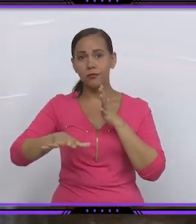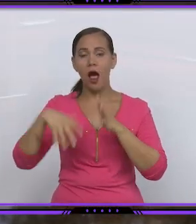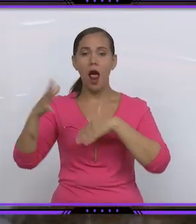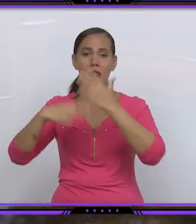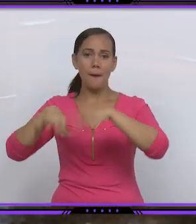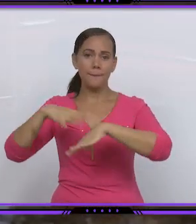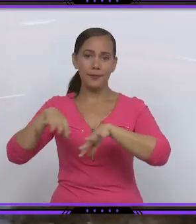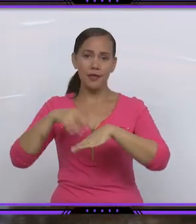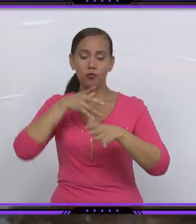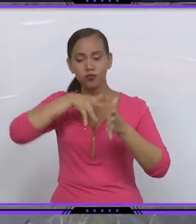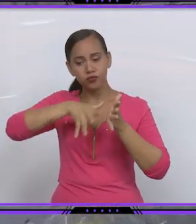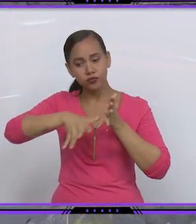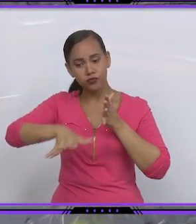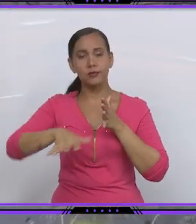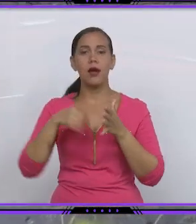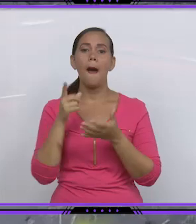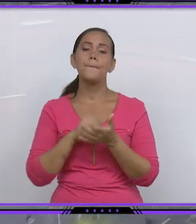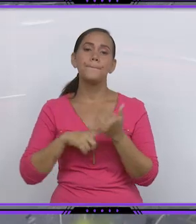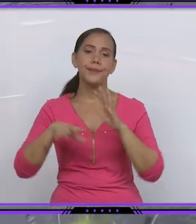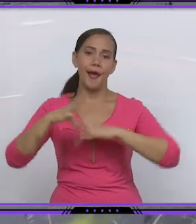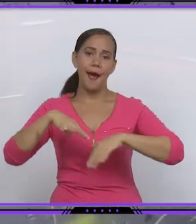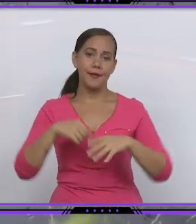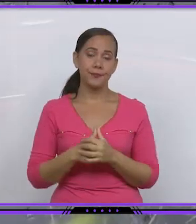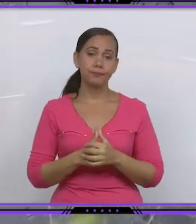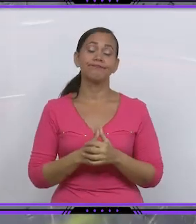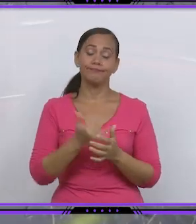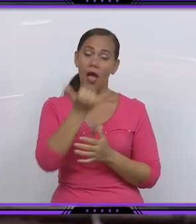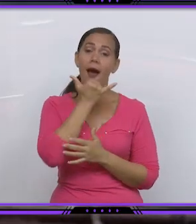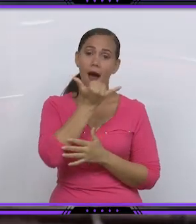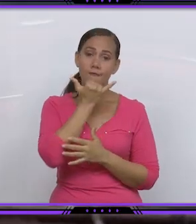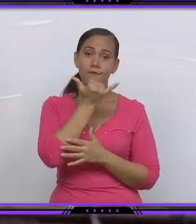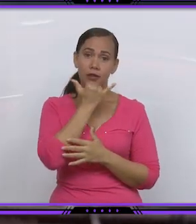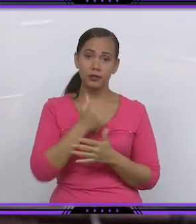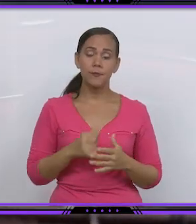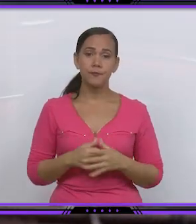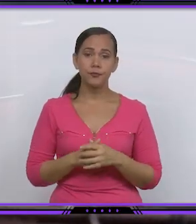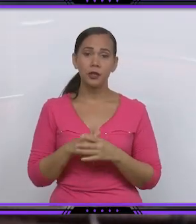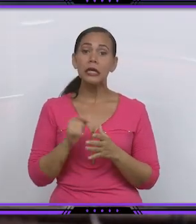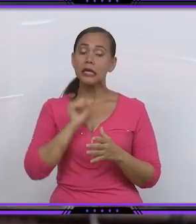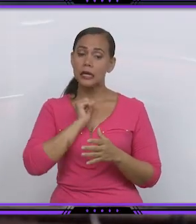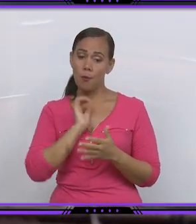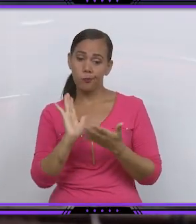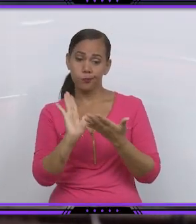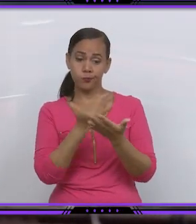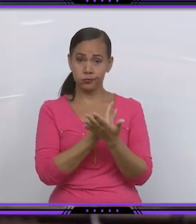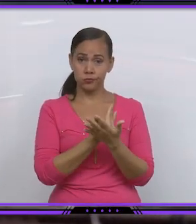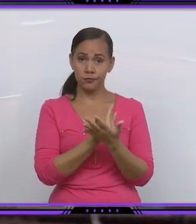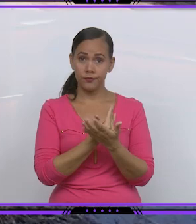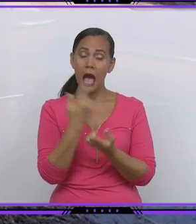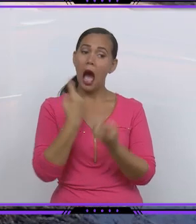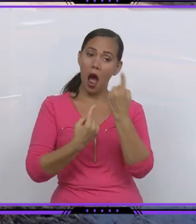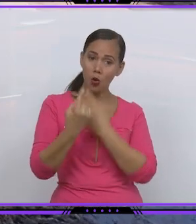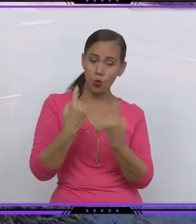el agua con miel hacia Playa Larga. Estamos trabajando en la desmantelación del tanque total o sea de quitar totalmente el tanque. Hay algunos trabajos que necesitan